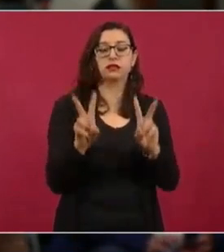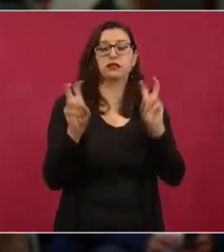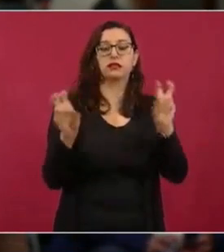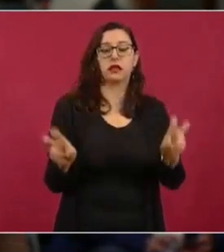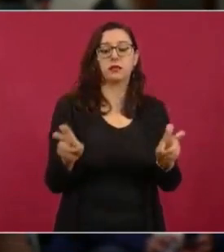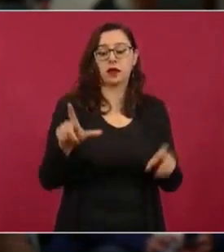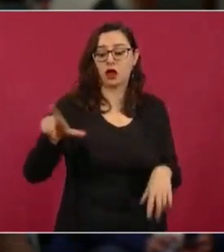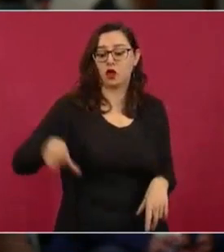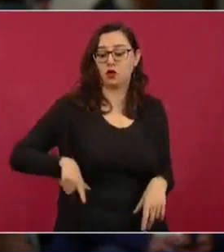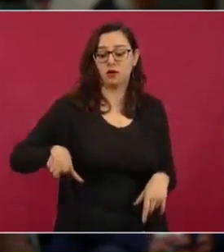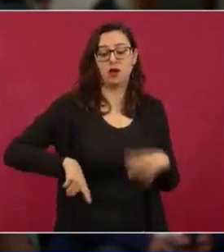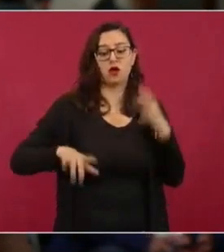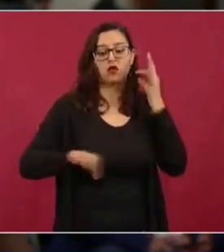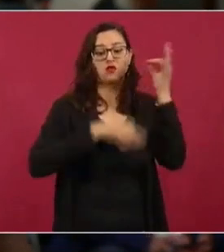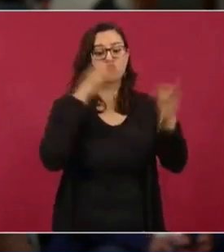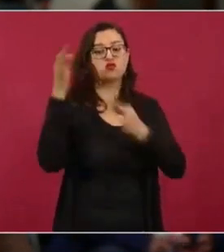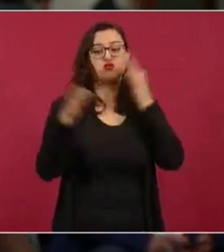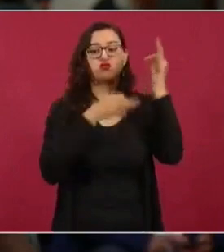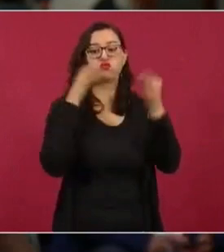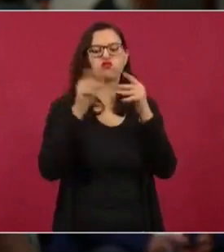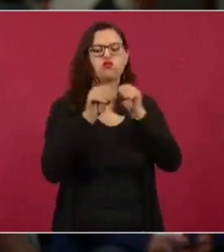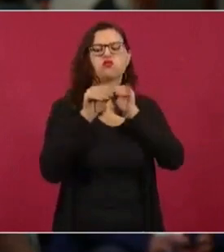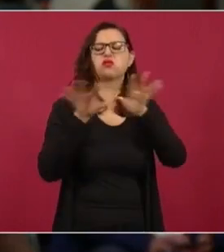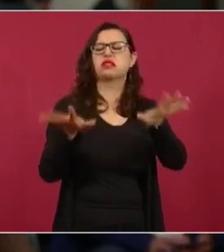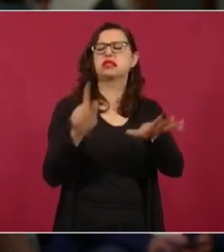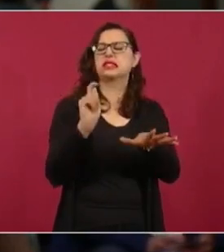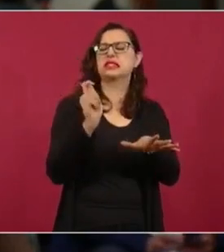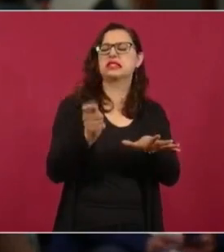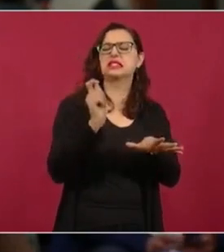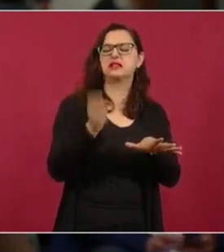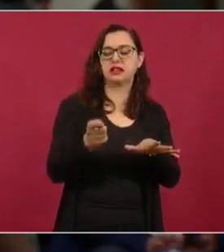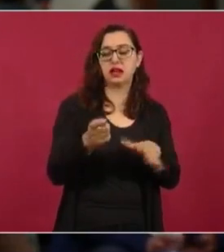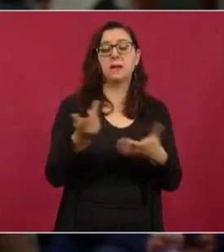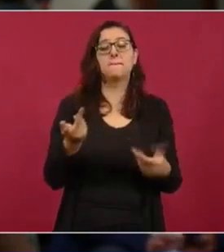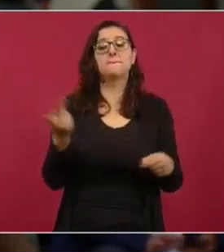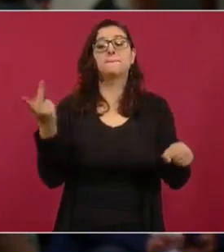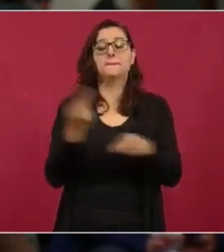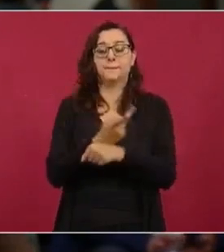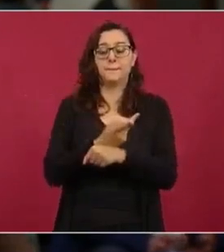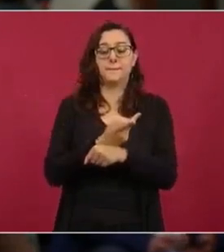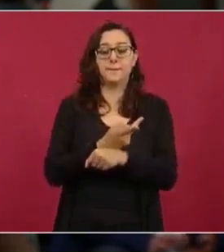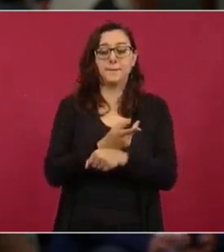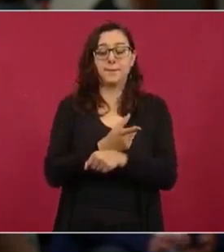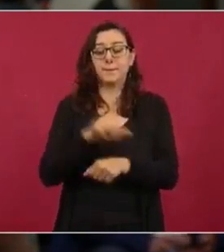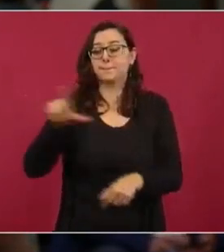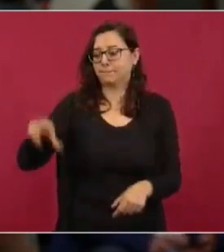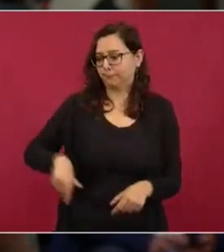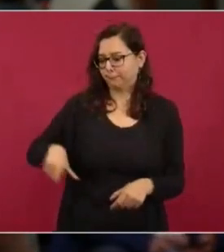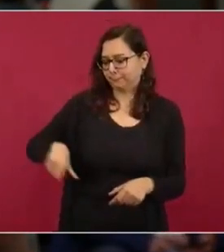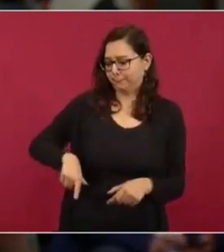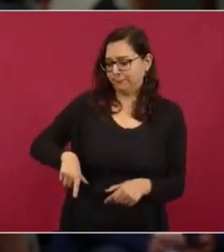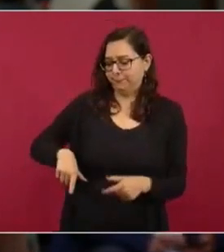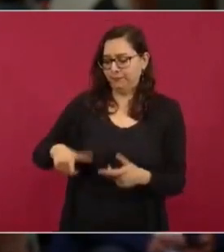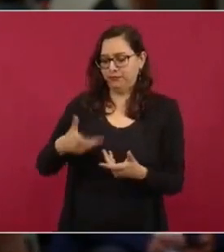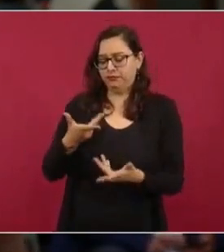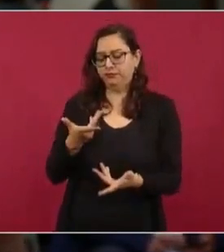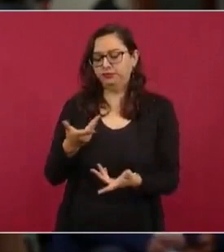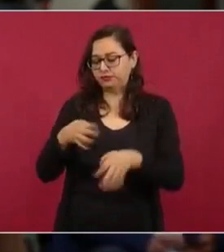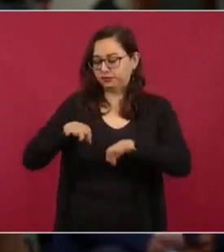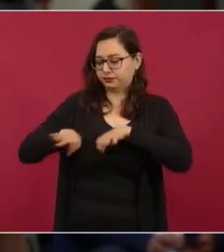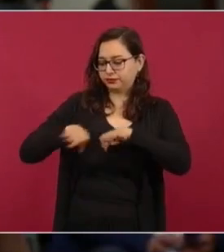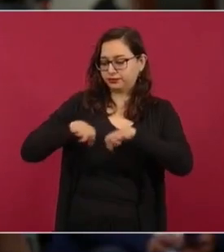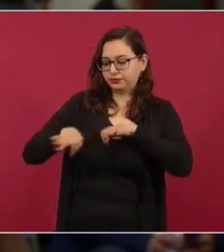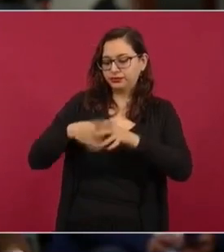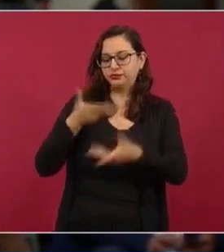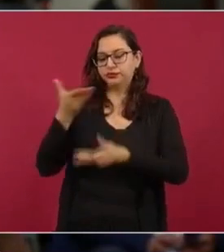propaganda gubernamental, con la intención de que los funcionarios públicos puedan hablar sobre